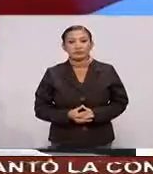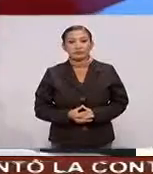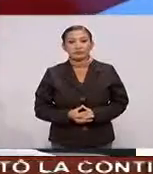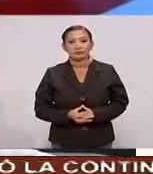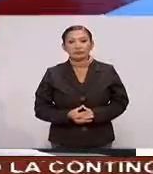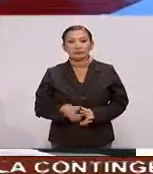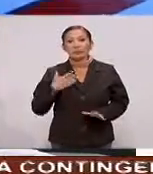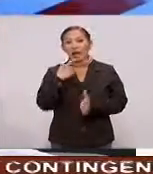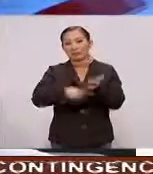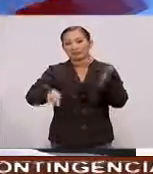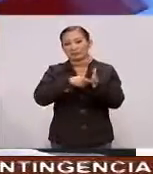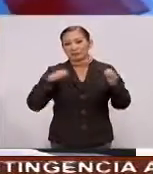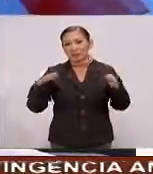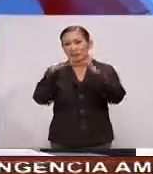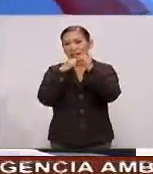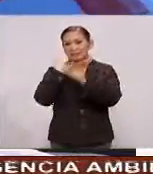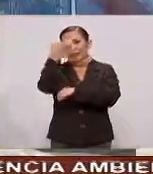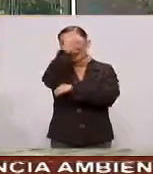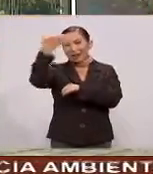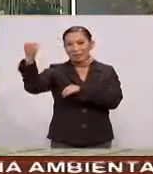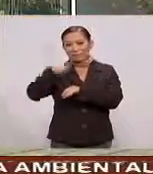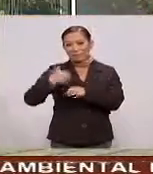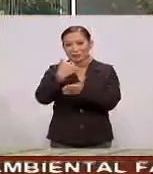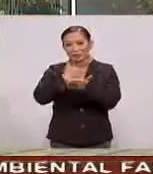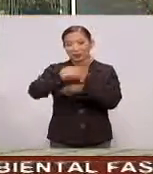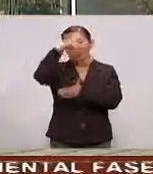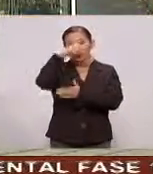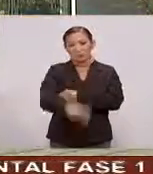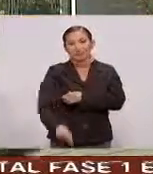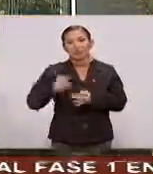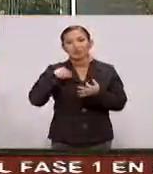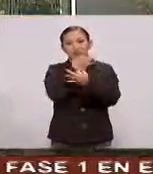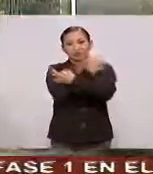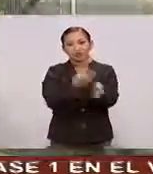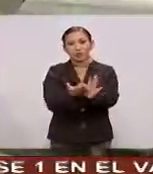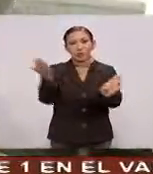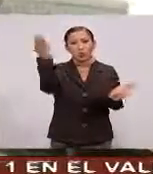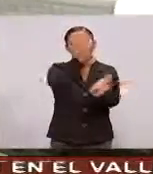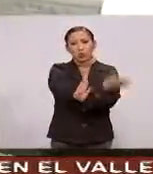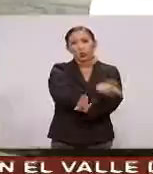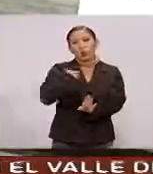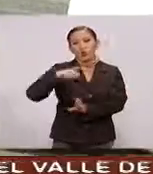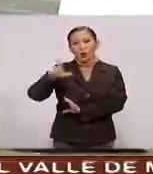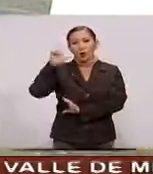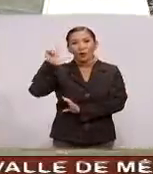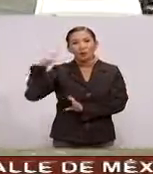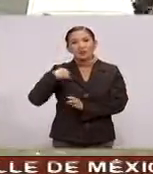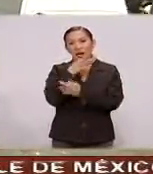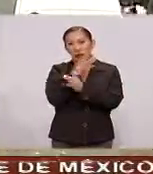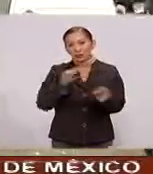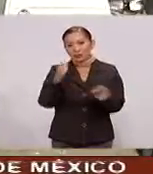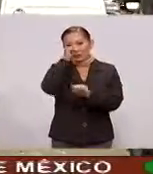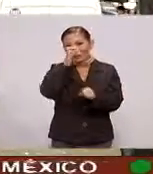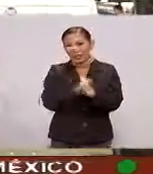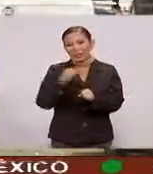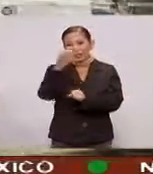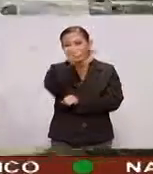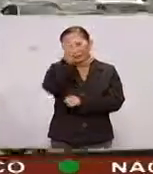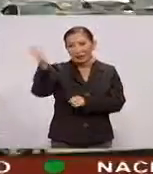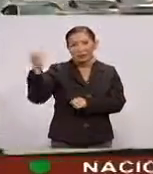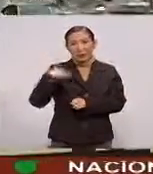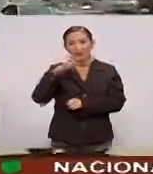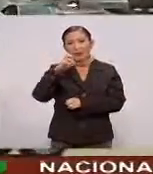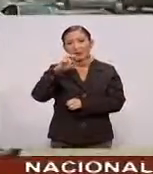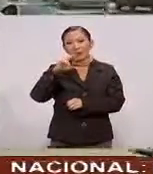Se levantó la contingencia ambiental en el Valle de México Decretada desde el pasado lunes El anuncio lo hizo el secretario de Medio Ambiente,